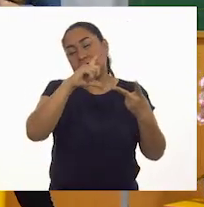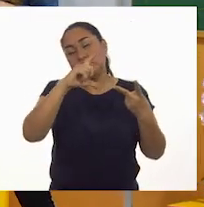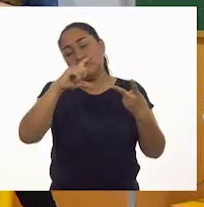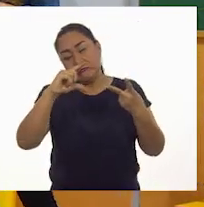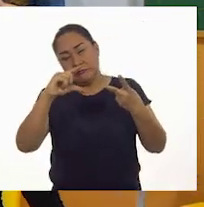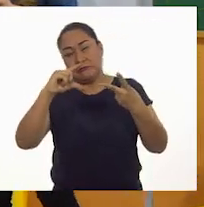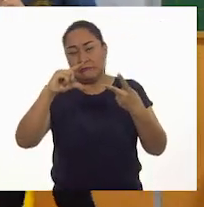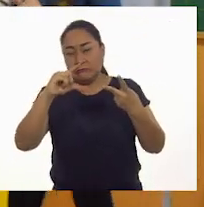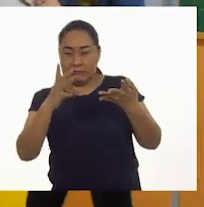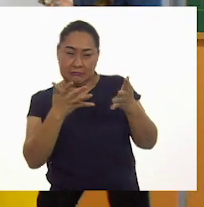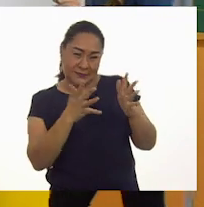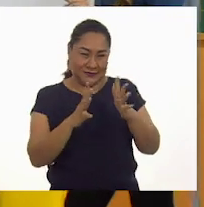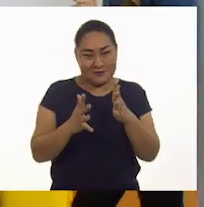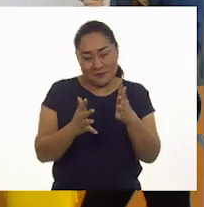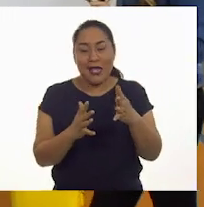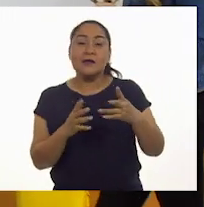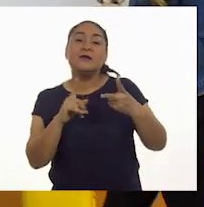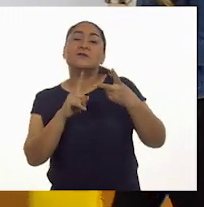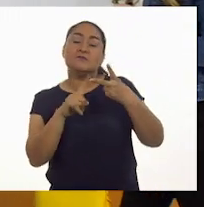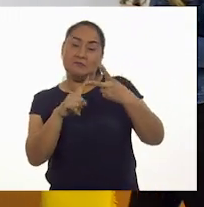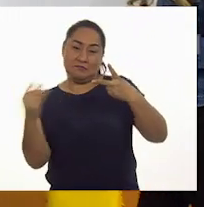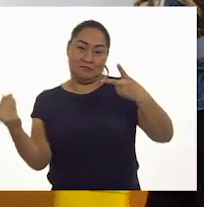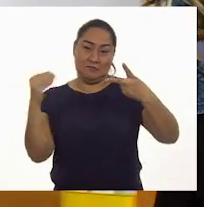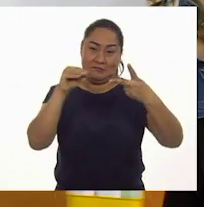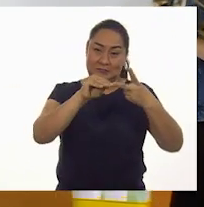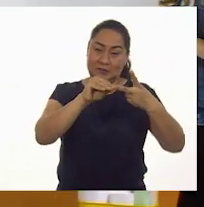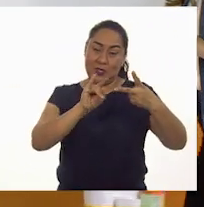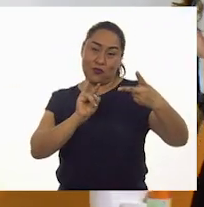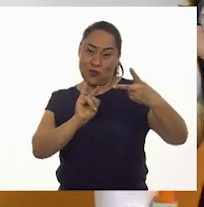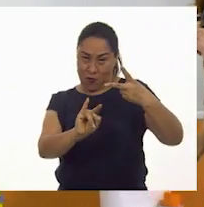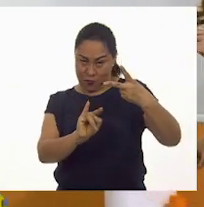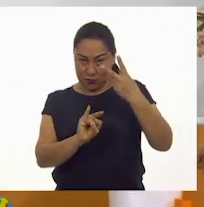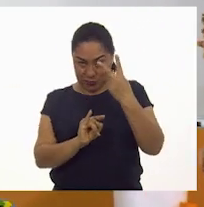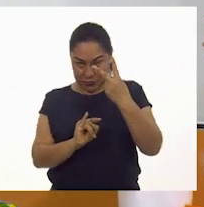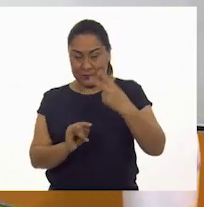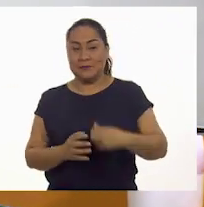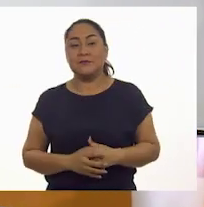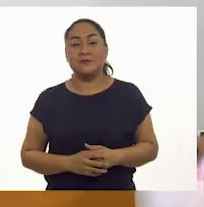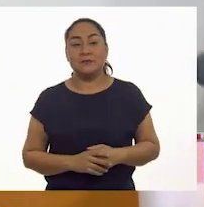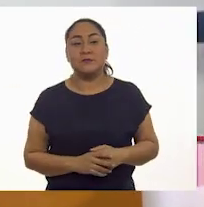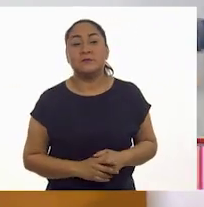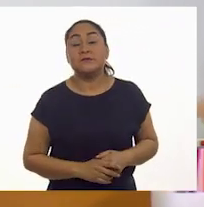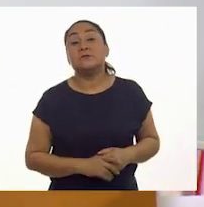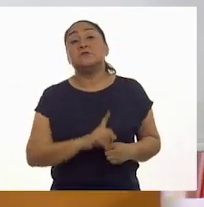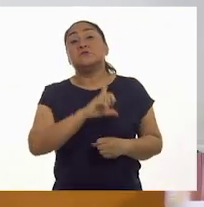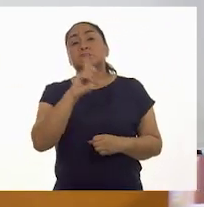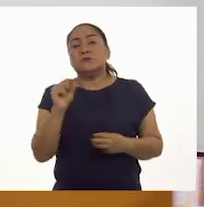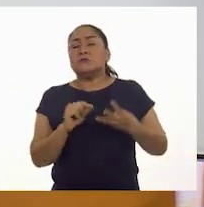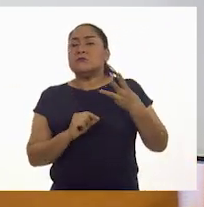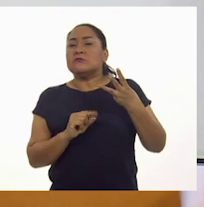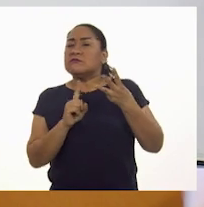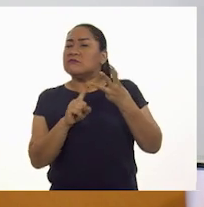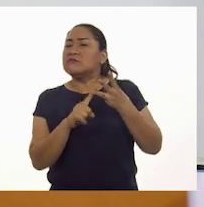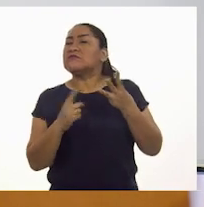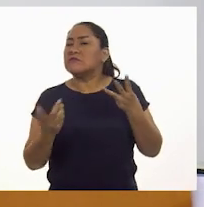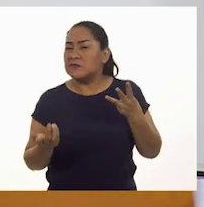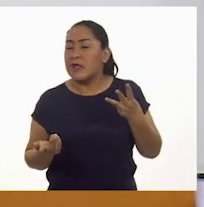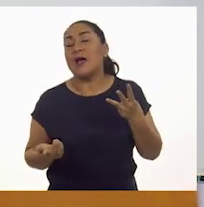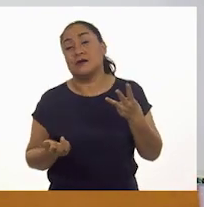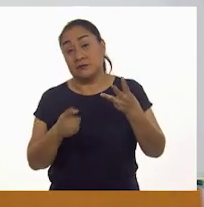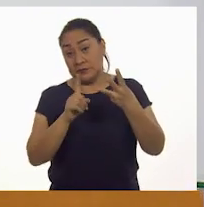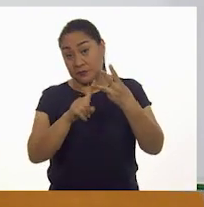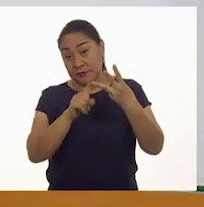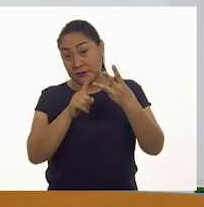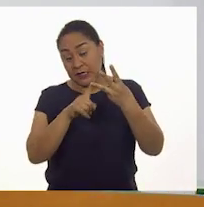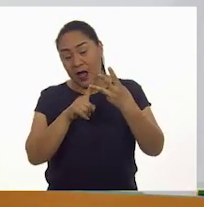todavía no se termina. Por lo tanto, esa va a corresponder al número dos. ¿Y qué observas en el número tres, Pepe? En el número